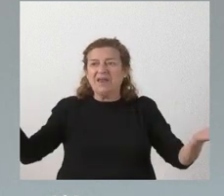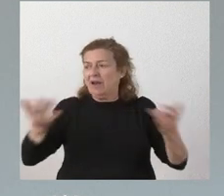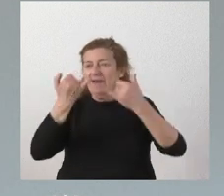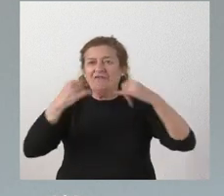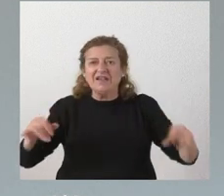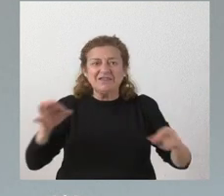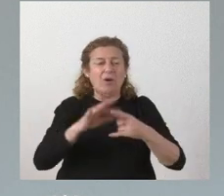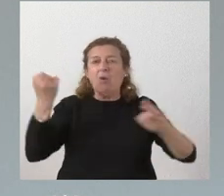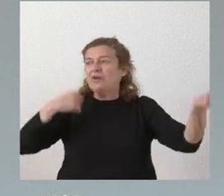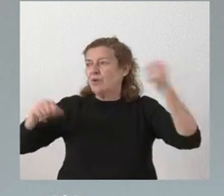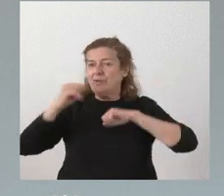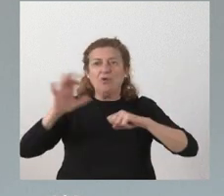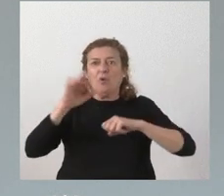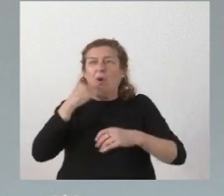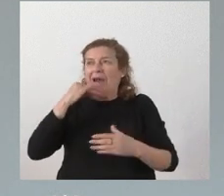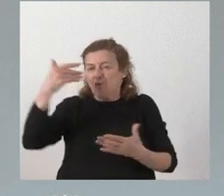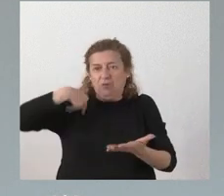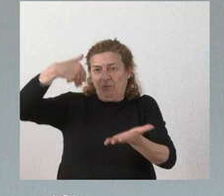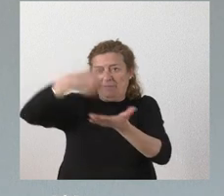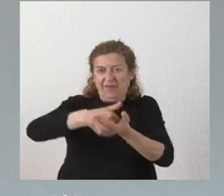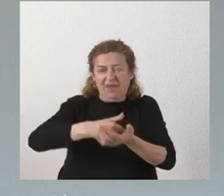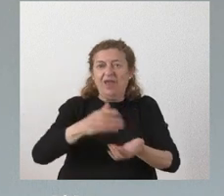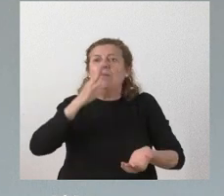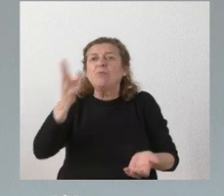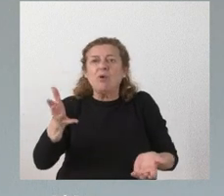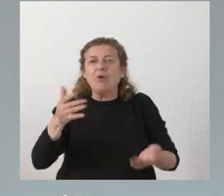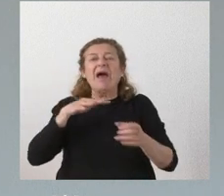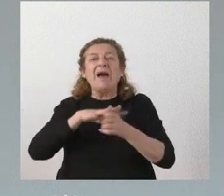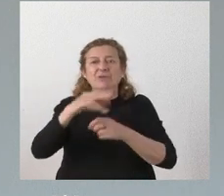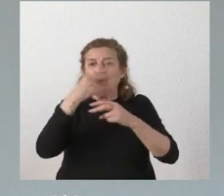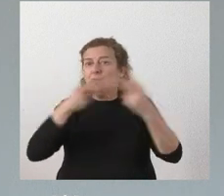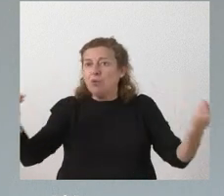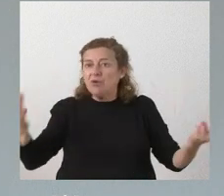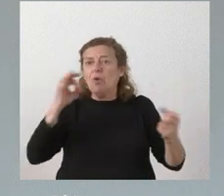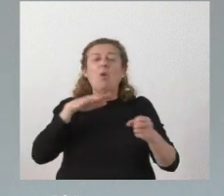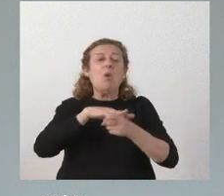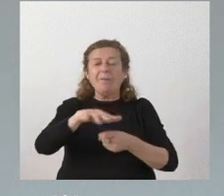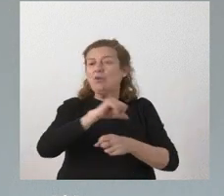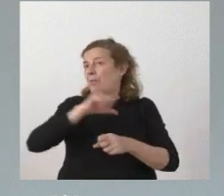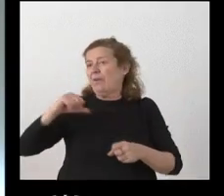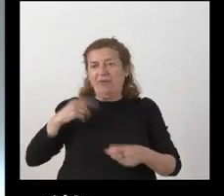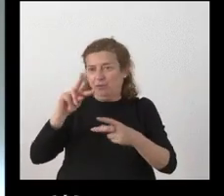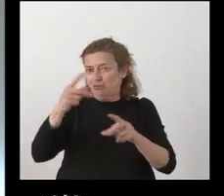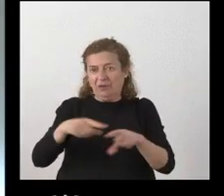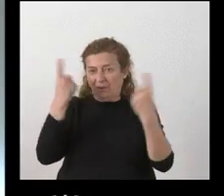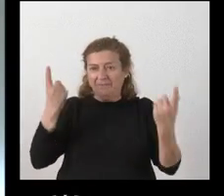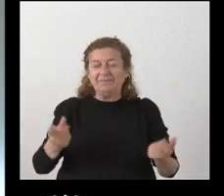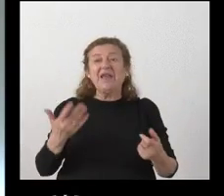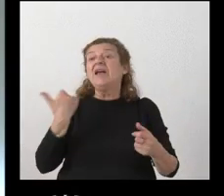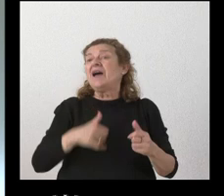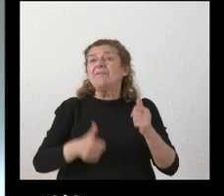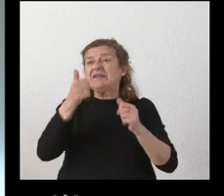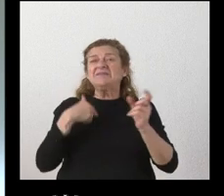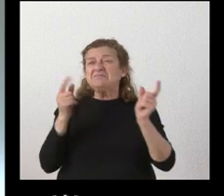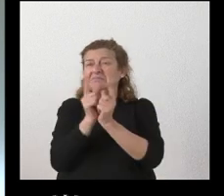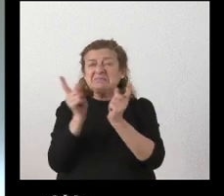o actuación que pueda ser requerido tanto por el ámbito público como por el ámbito privado Ya muy brevemente creo